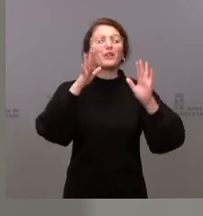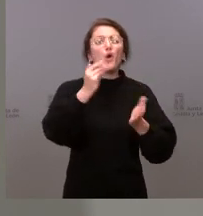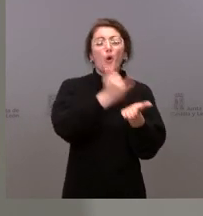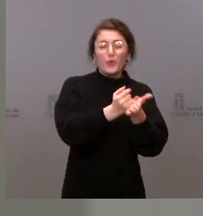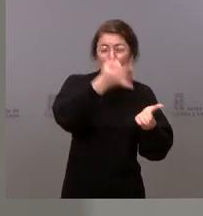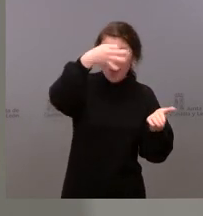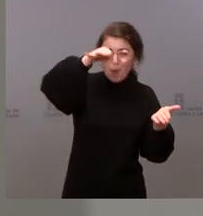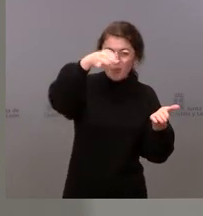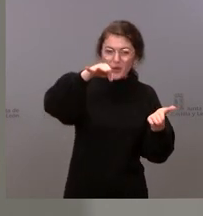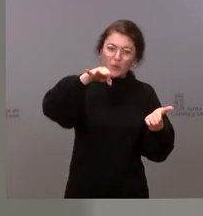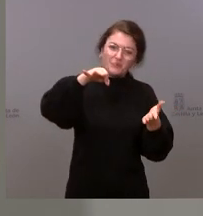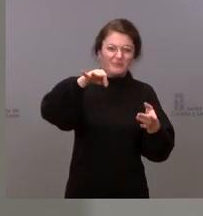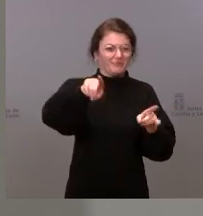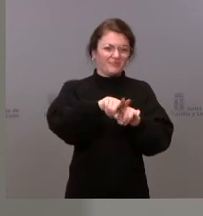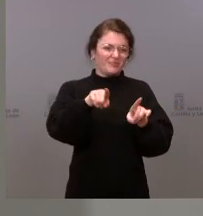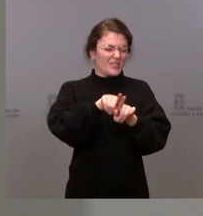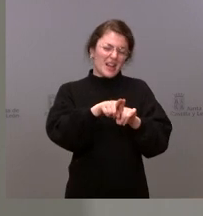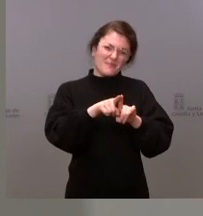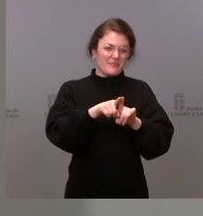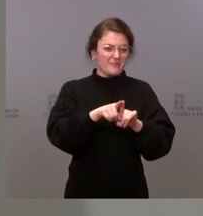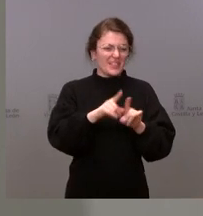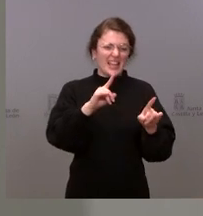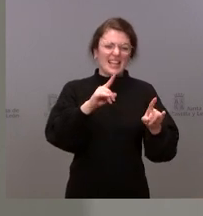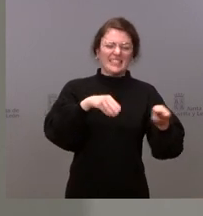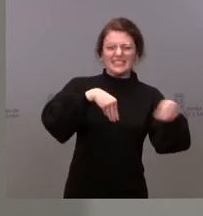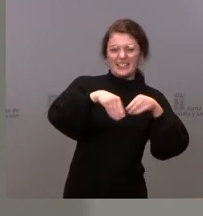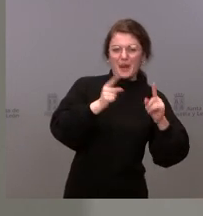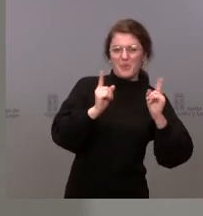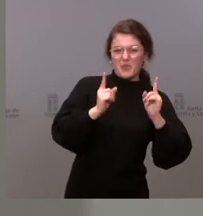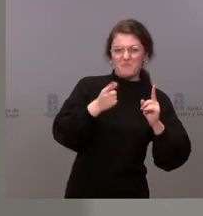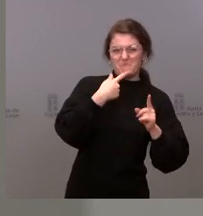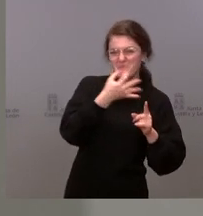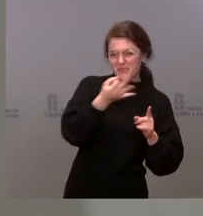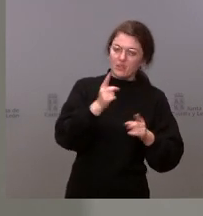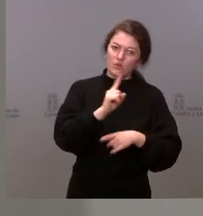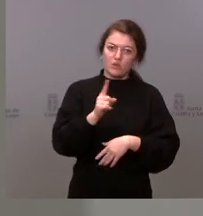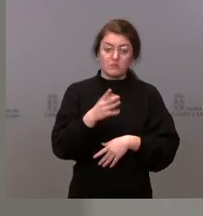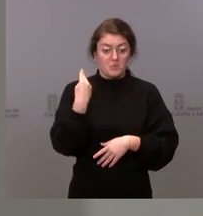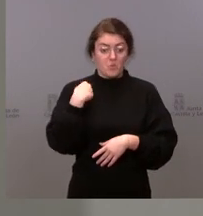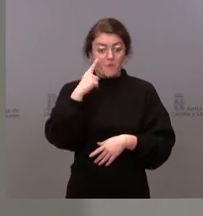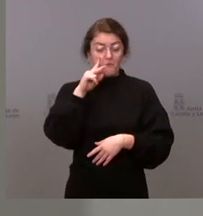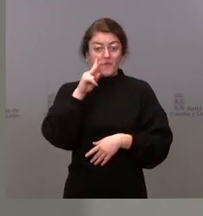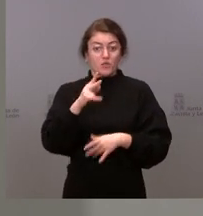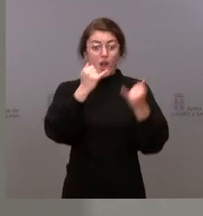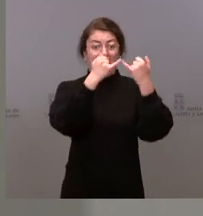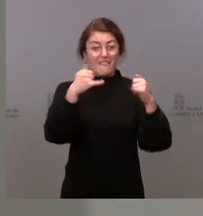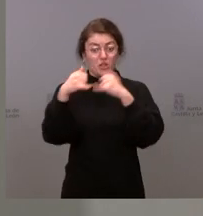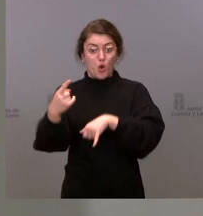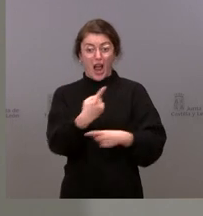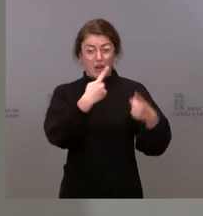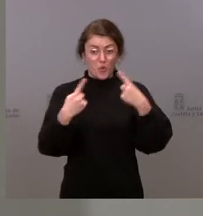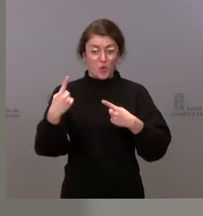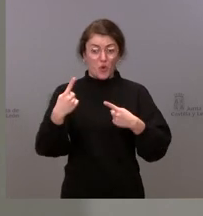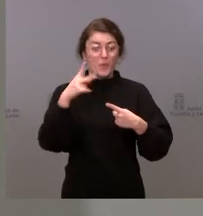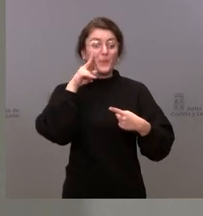como estrategia de prevención. Entre otras cosas ya hemos visto que ha ocurrido en algunos eventos en los cuales se hecho todo el